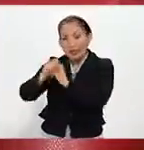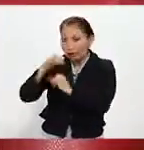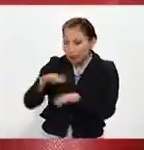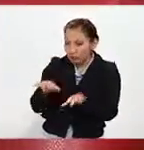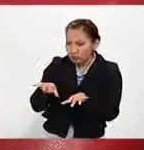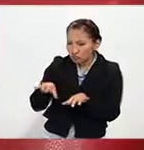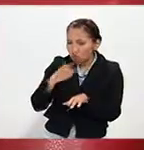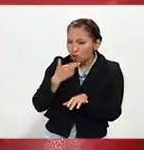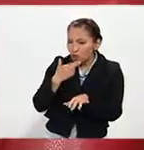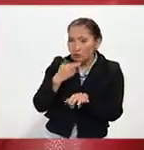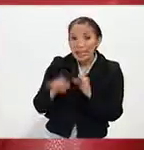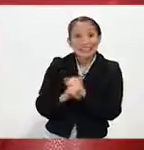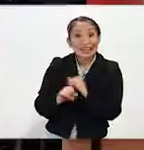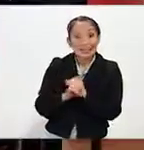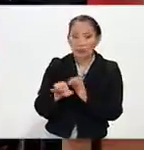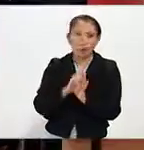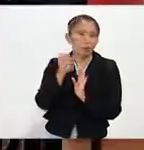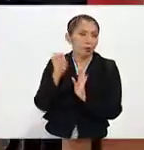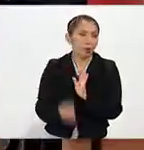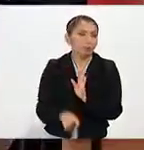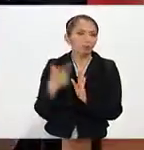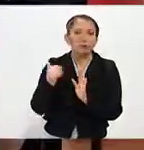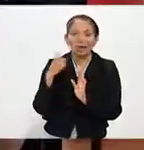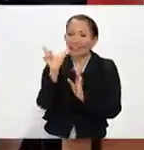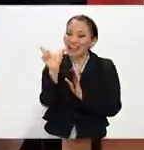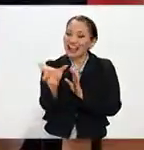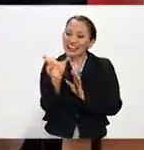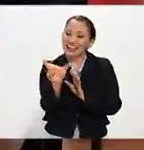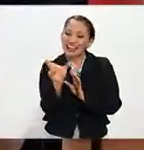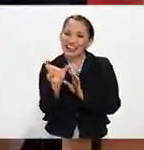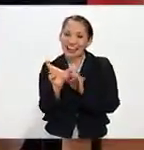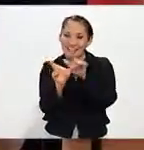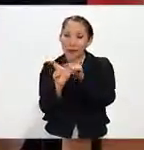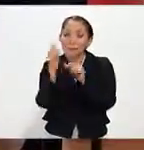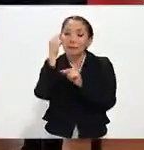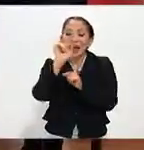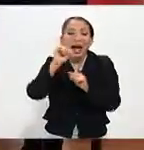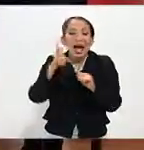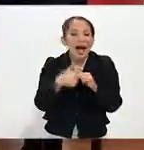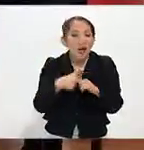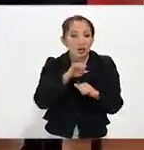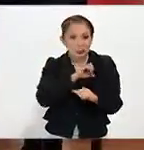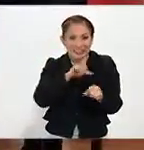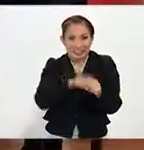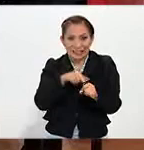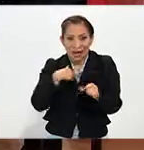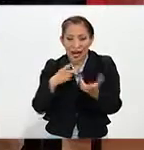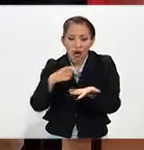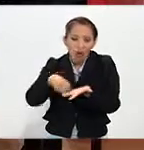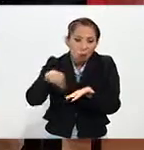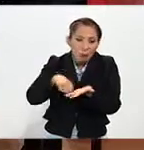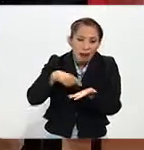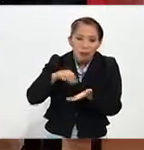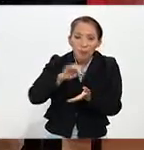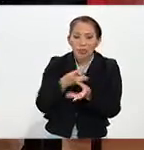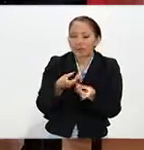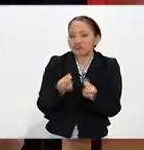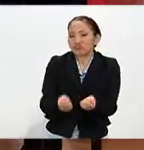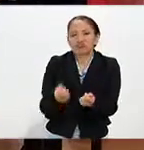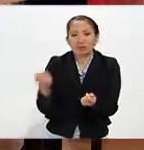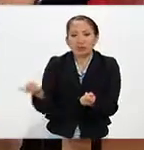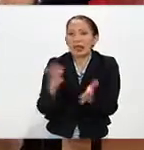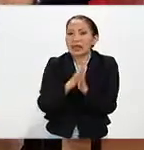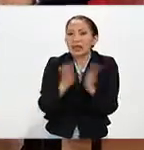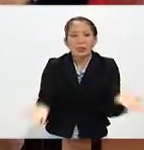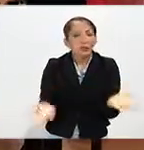ser utilizados en internet. Por ejemplo, tarjetas para que tú en algún portal especializado comercial puedas gastarte ese dinero